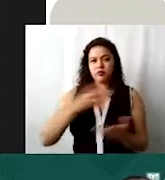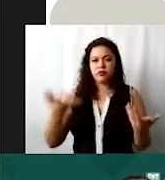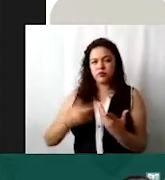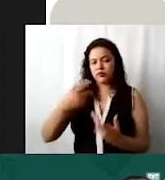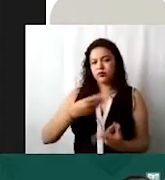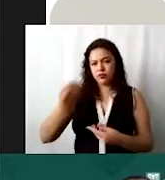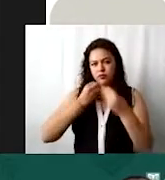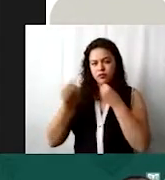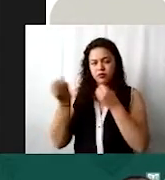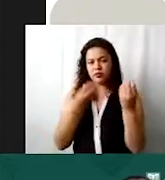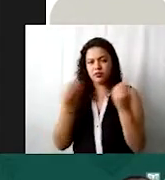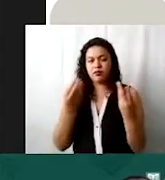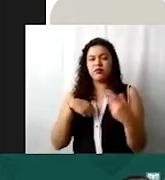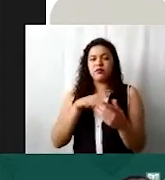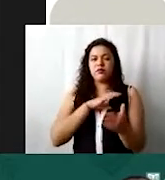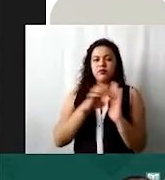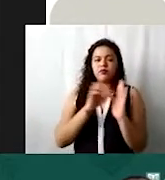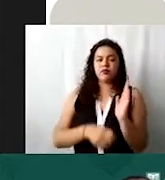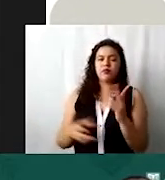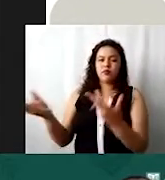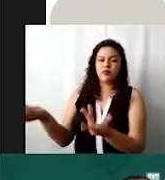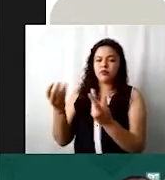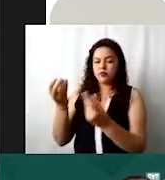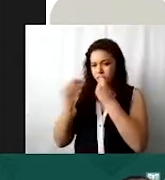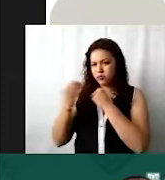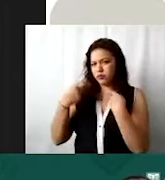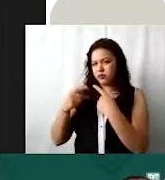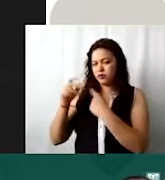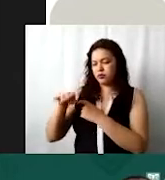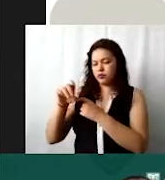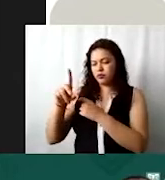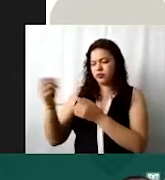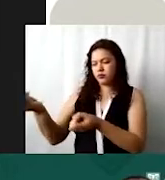bueno nuestro ejemplo es recibimos alimentos de personas morales